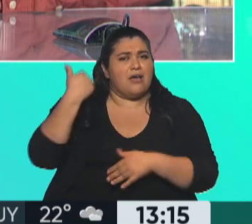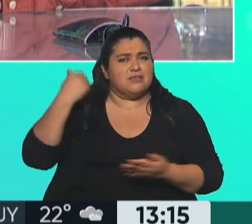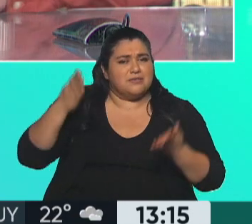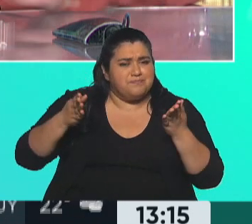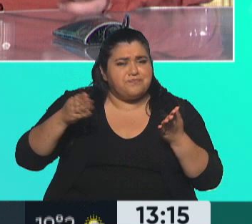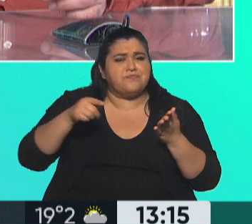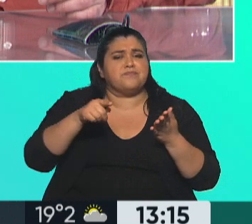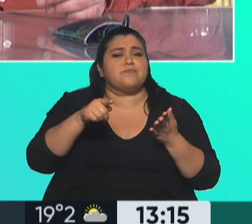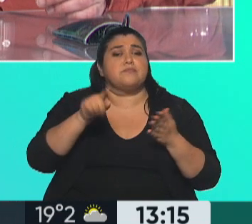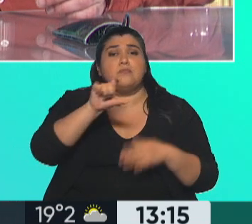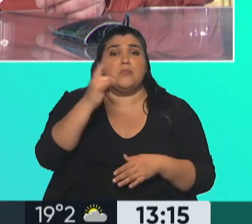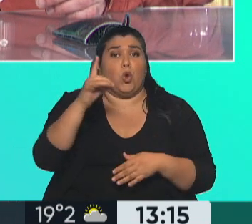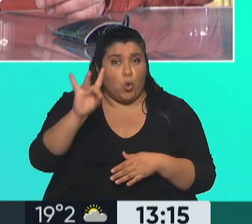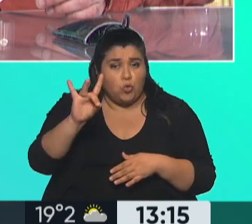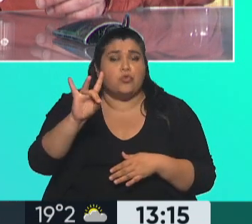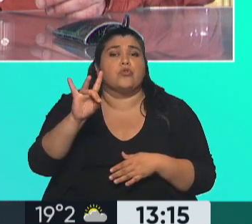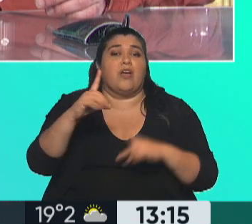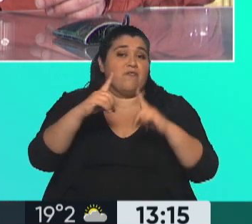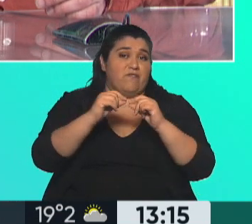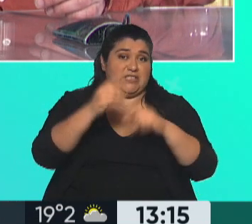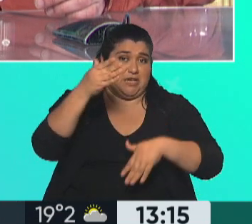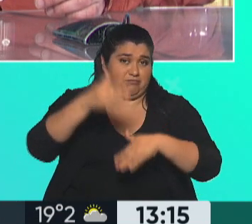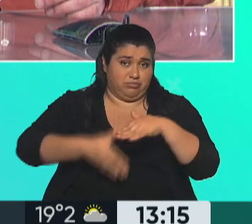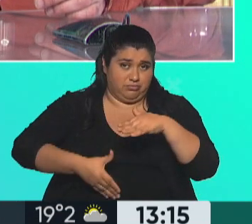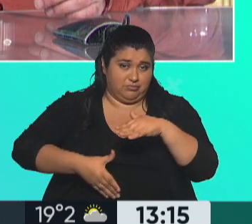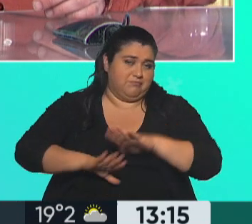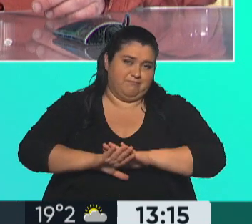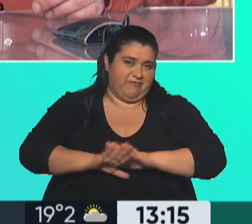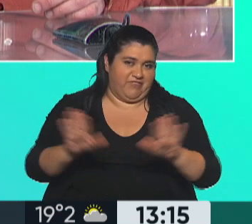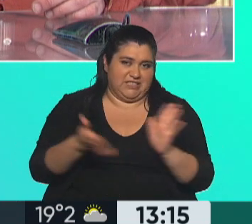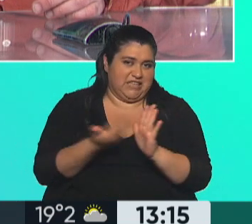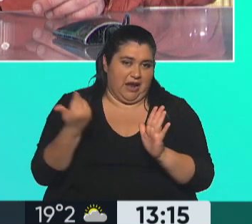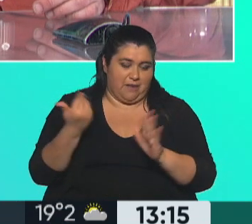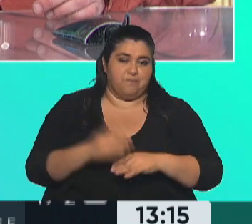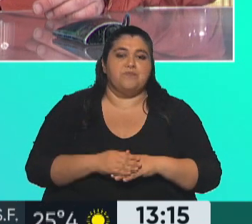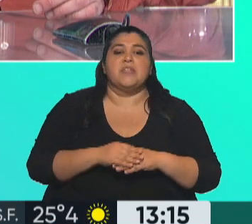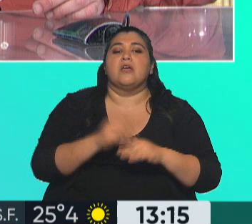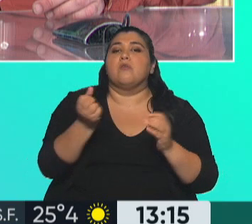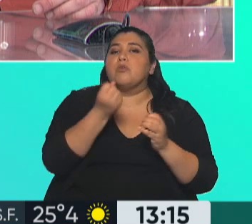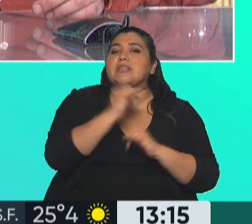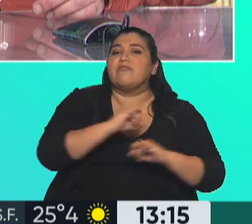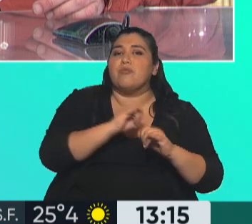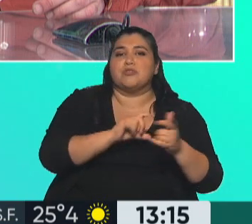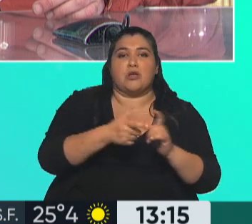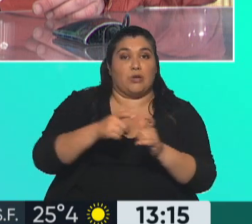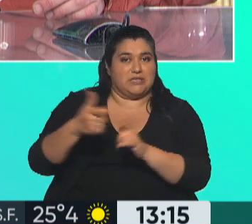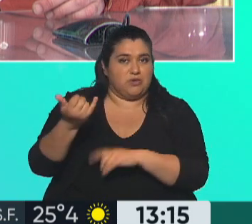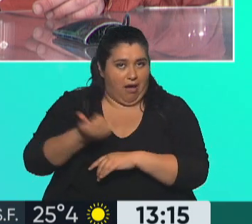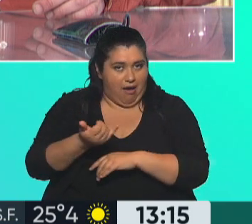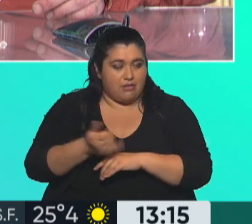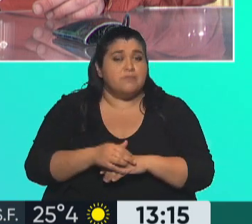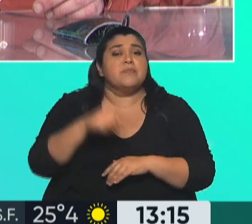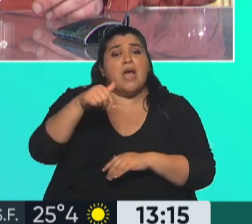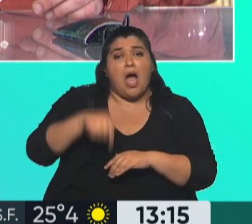cuando el CUD dejó de tener fecha de vencimiento, hizo un proceso de actualización de datos. Y ahora lo que va a poder